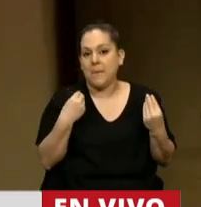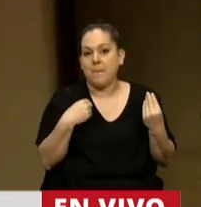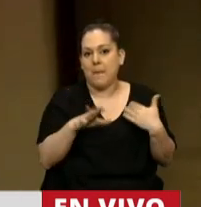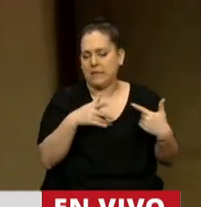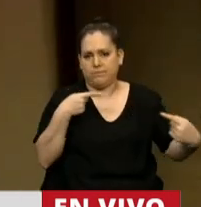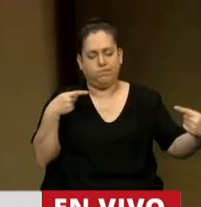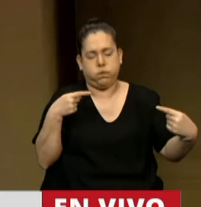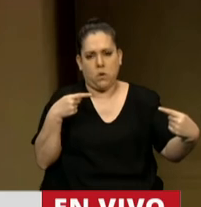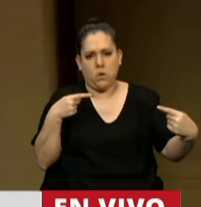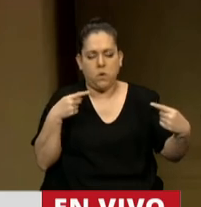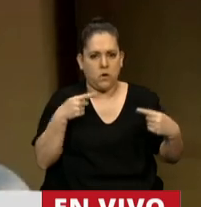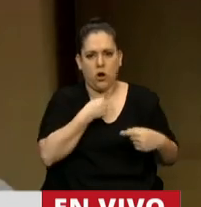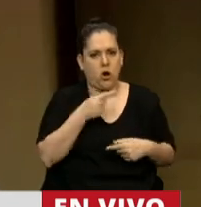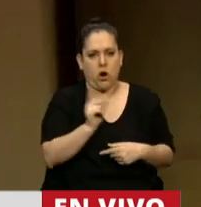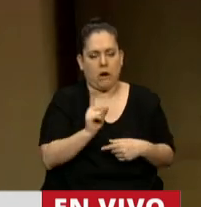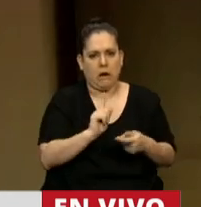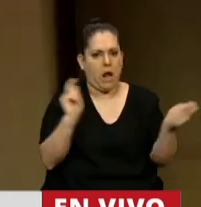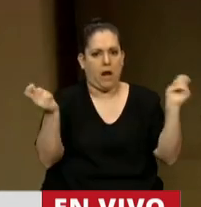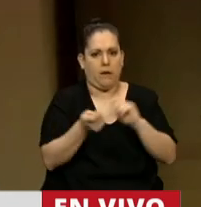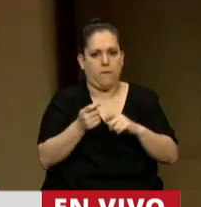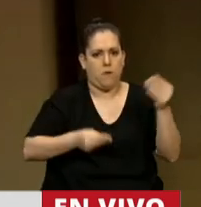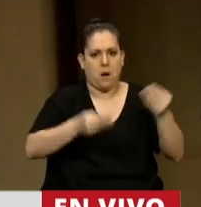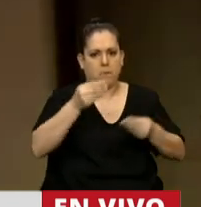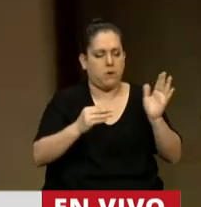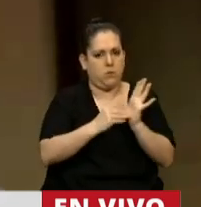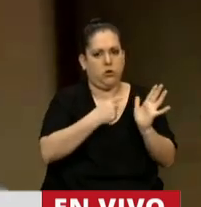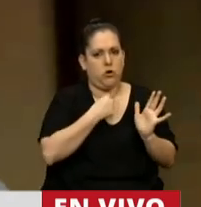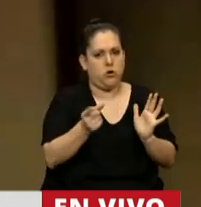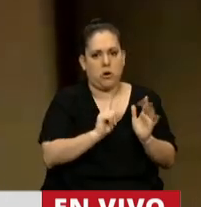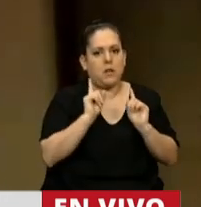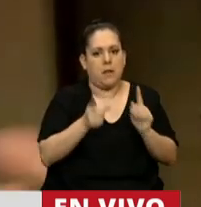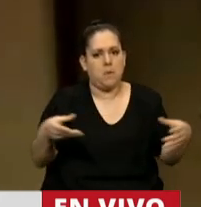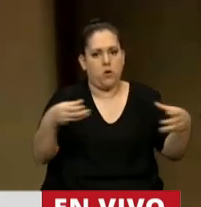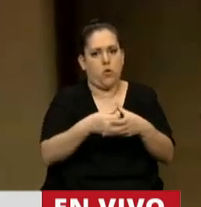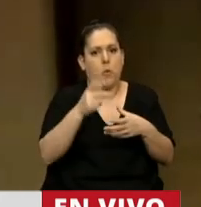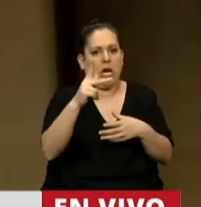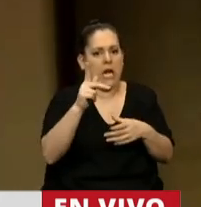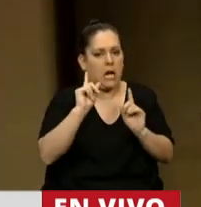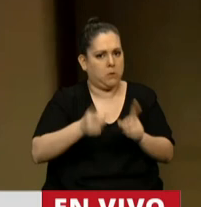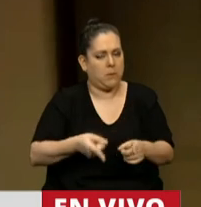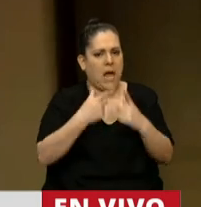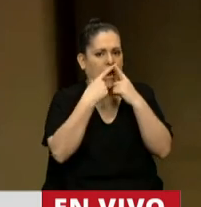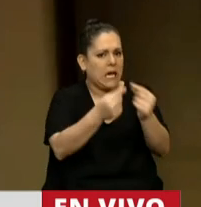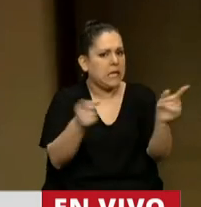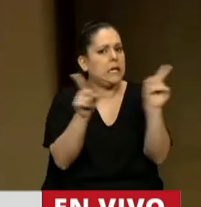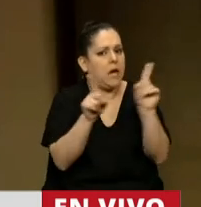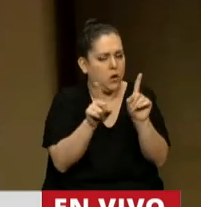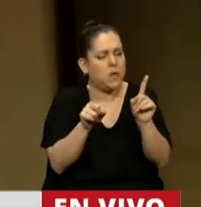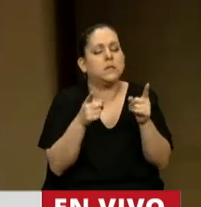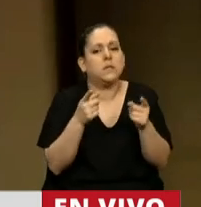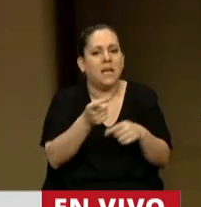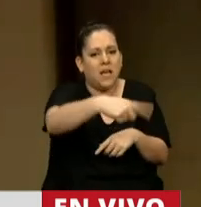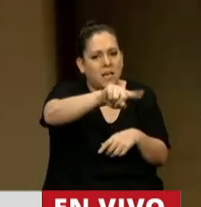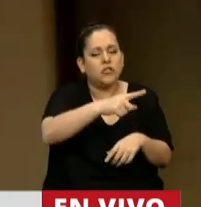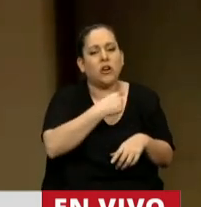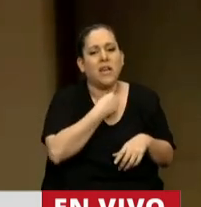opositores a esta reforma. Por supuesto, también el kirchnerismo y esto no es una crítica, por el contrario, creo que ellos lo